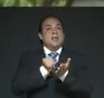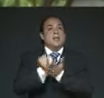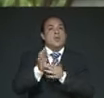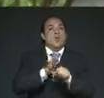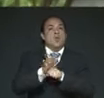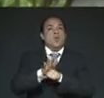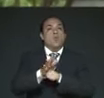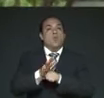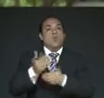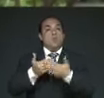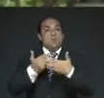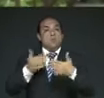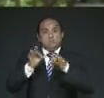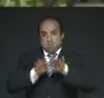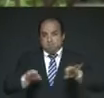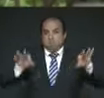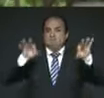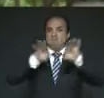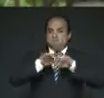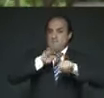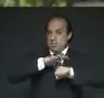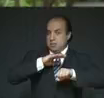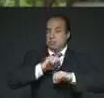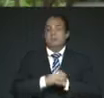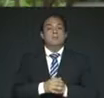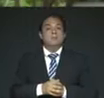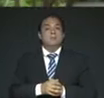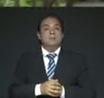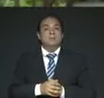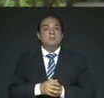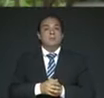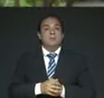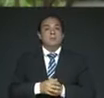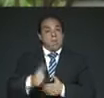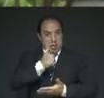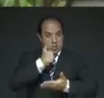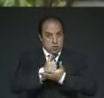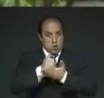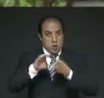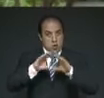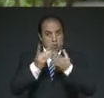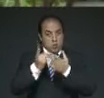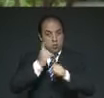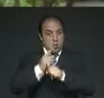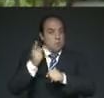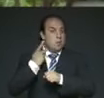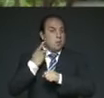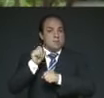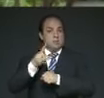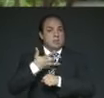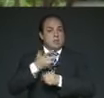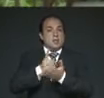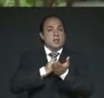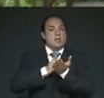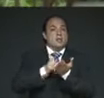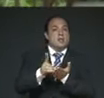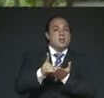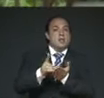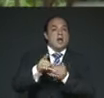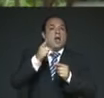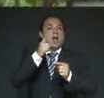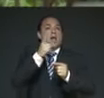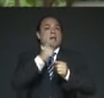importa más. Por eso, las ciudades, como comunidades políticas, también tenemos derecho a modificarlas